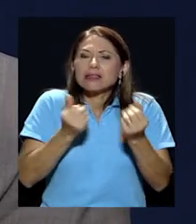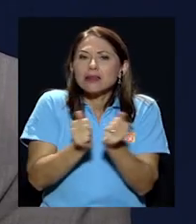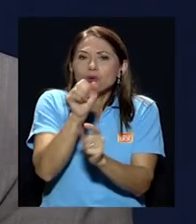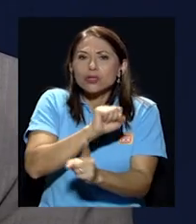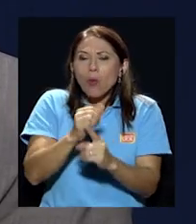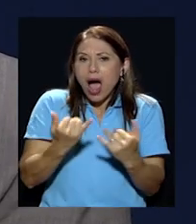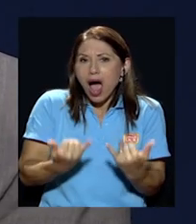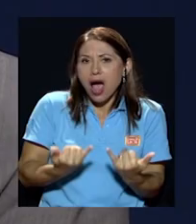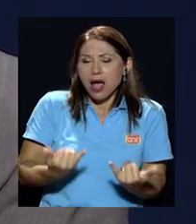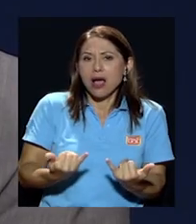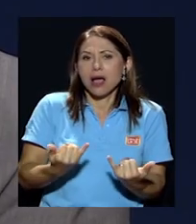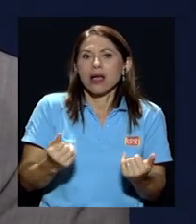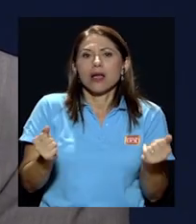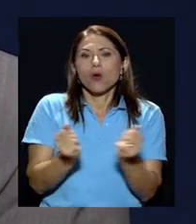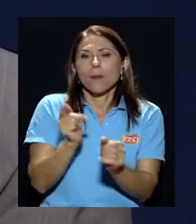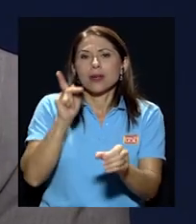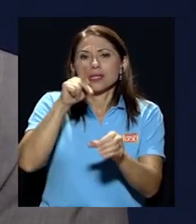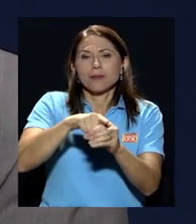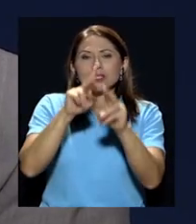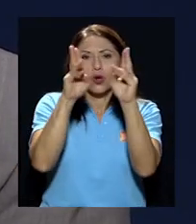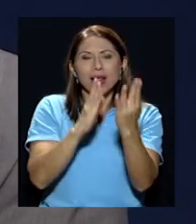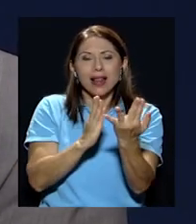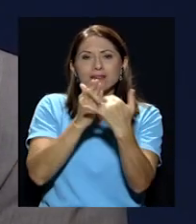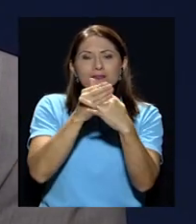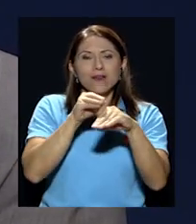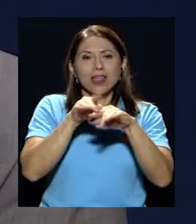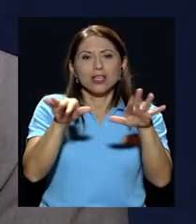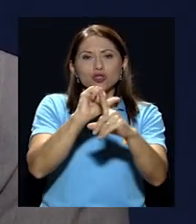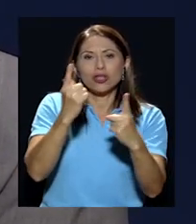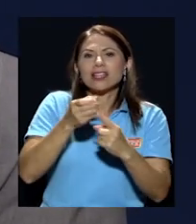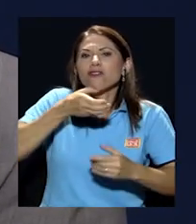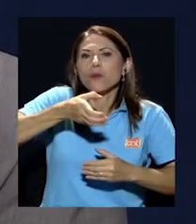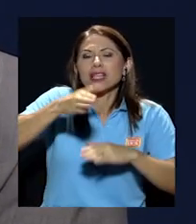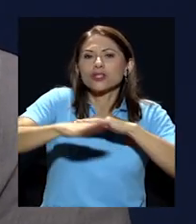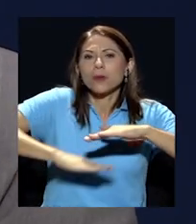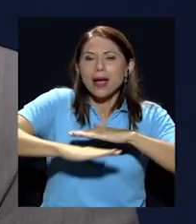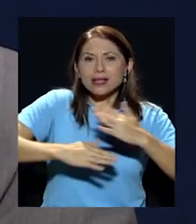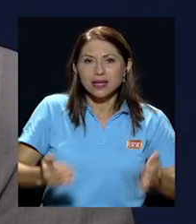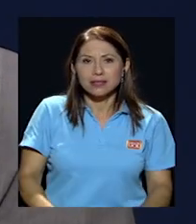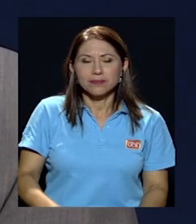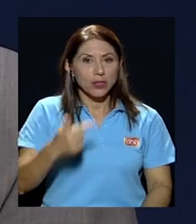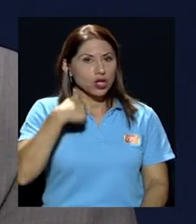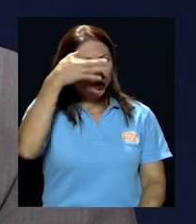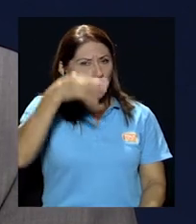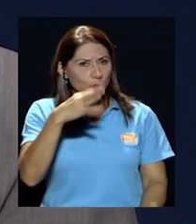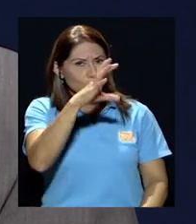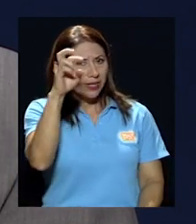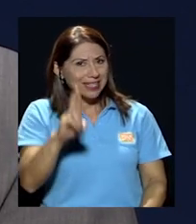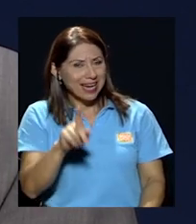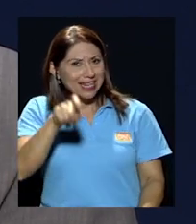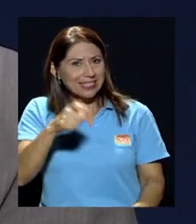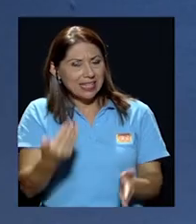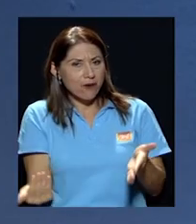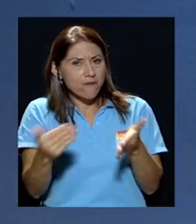a partir de la participación en las redes sociales? ¿qué podemos hacer? recomendaciones básicas mire yo creo que Costa Rica necesita retomar su